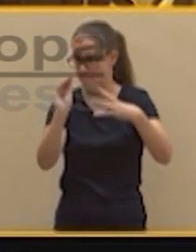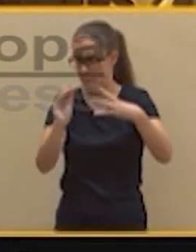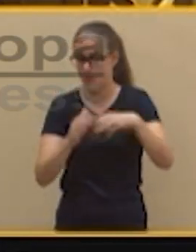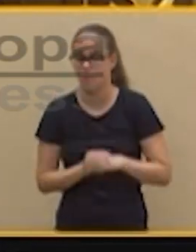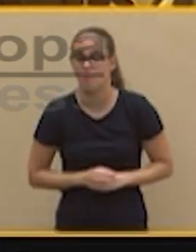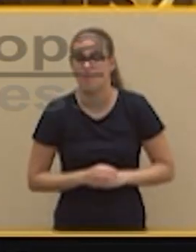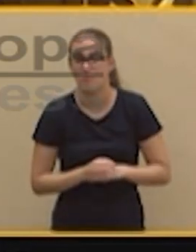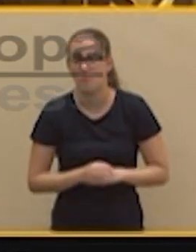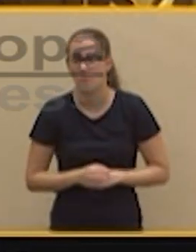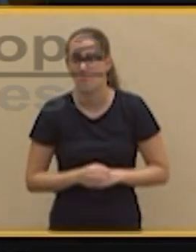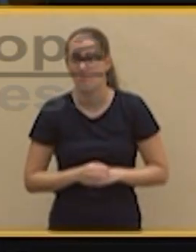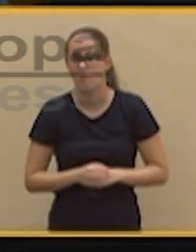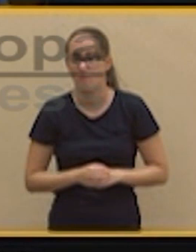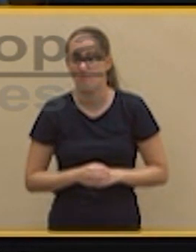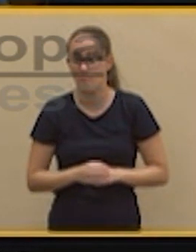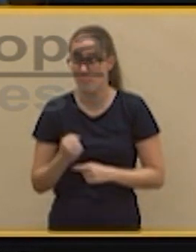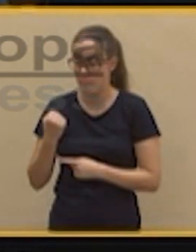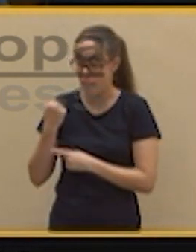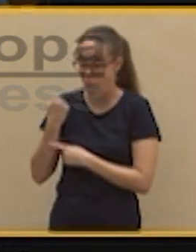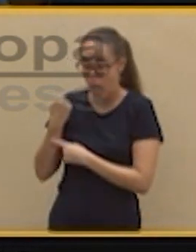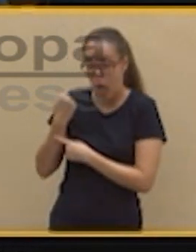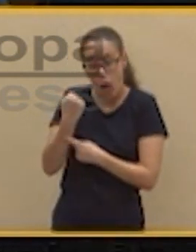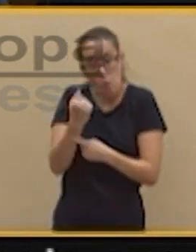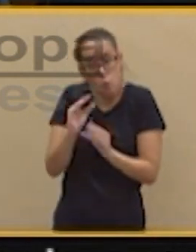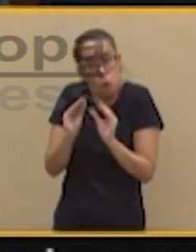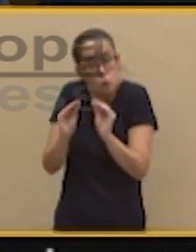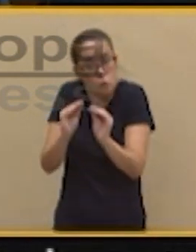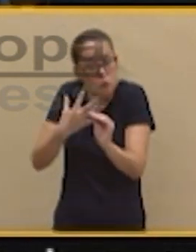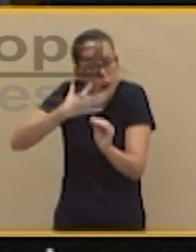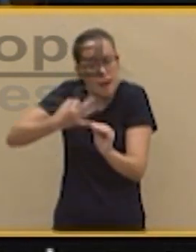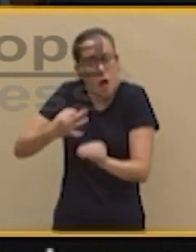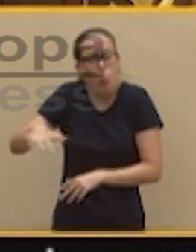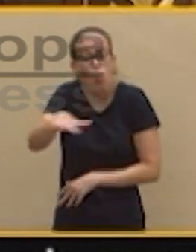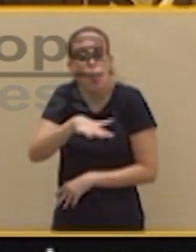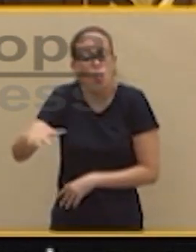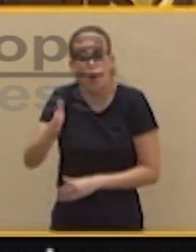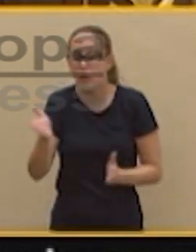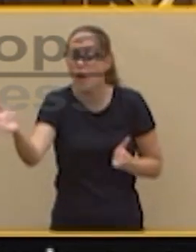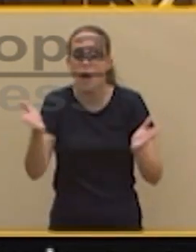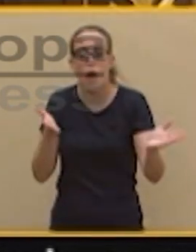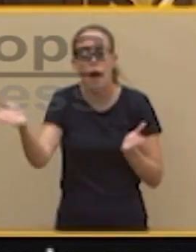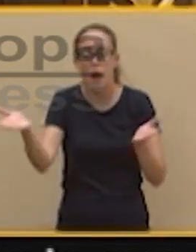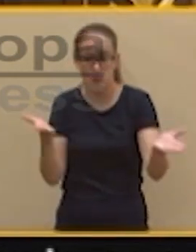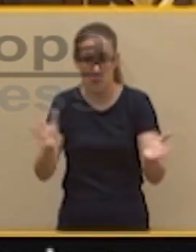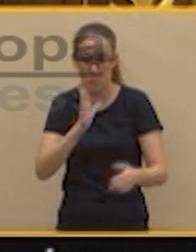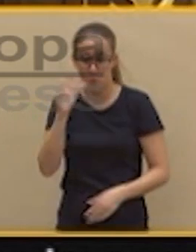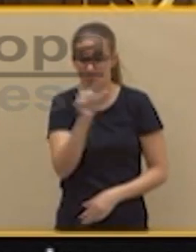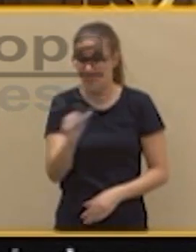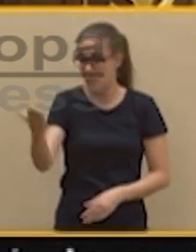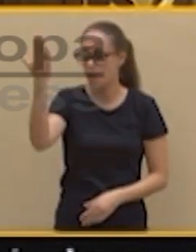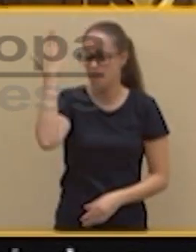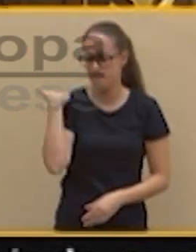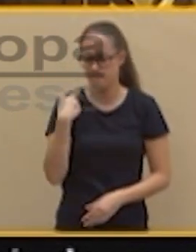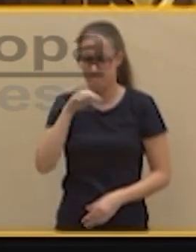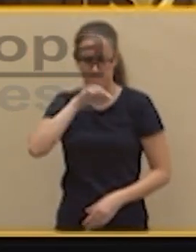¿Dónde están sus apoyos reales? Me gustaría saber dónde están sus apoyos reales porque la pasada semana tuvimos la impresión de que usted